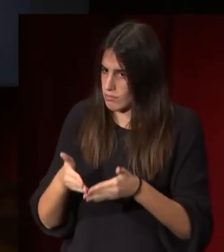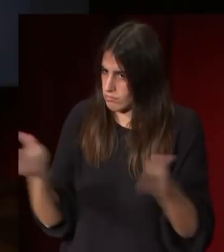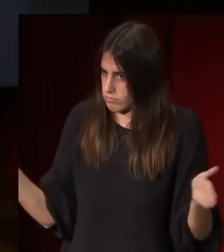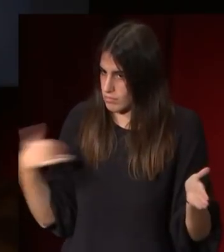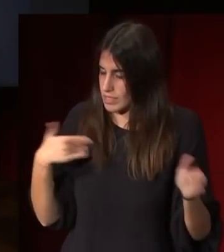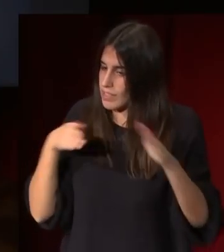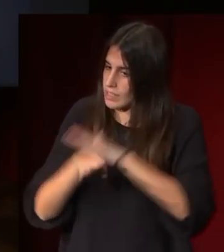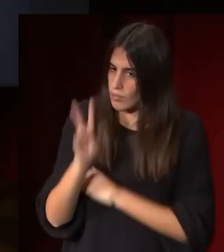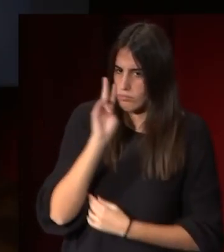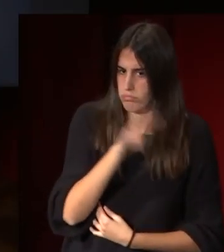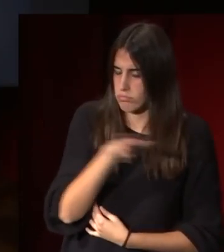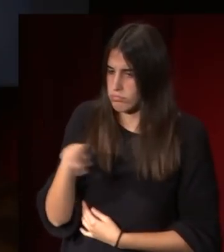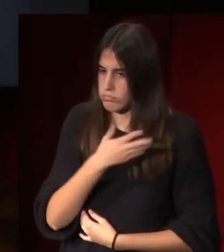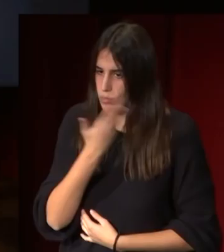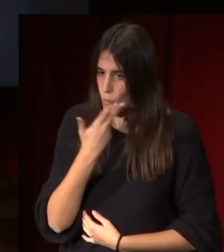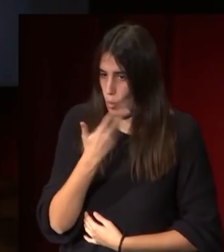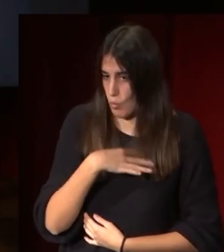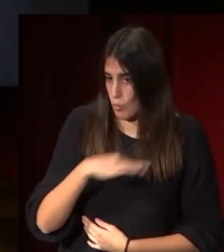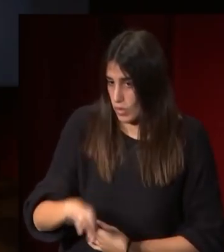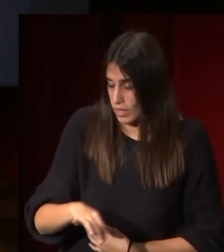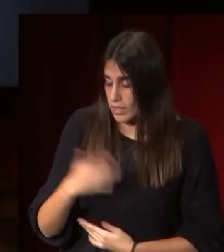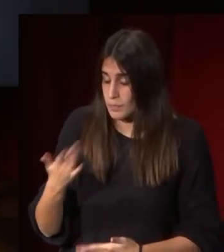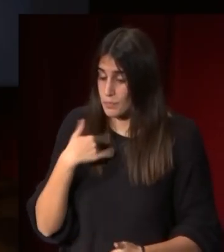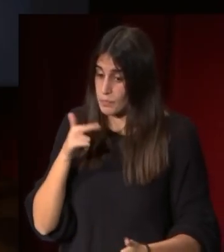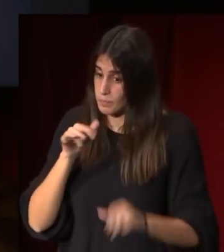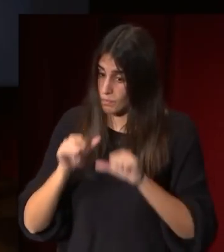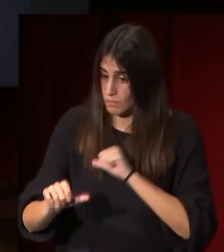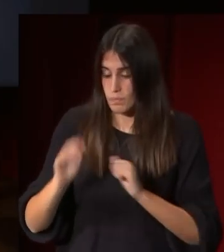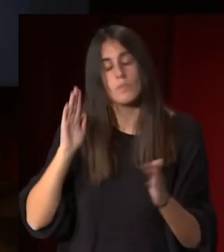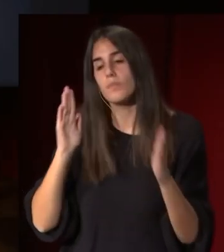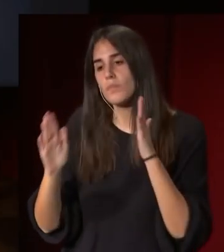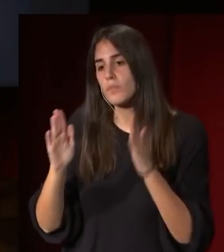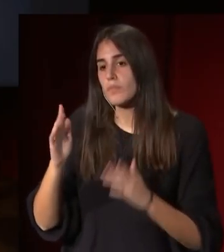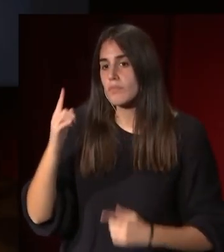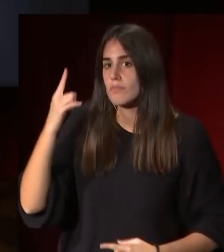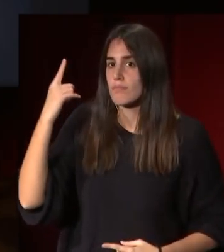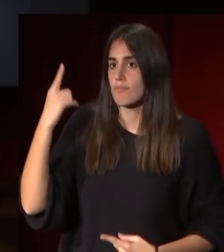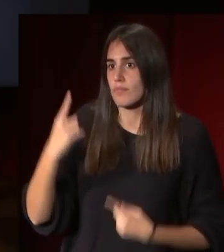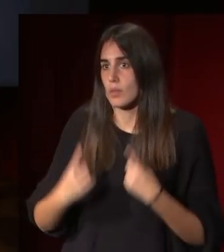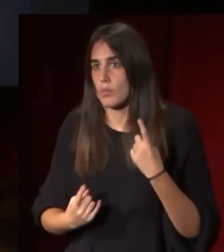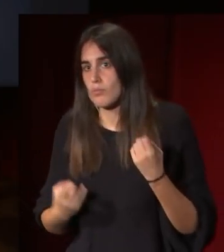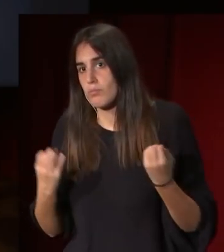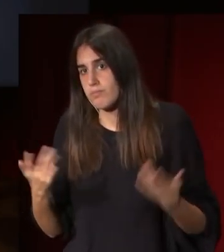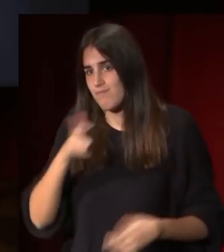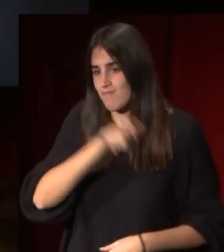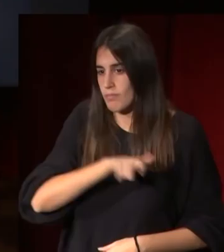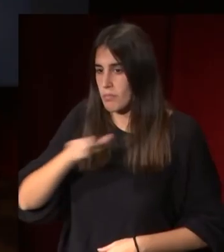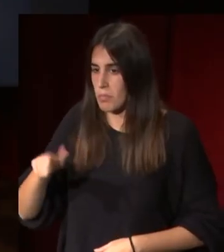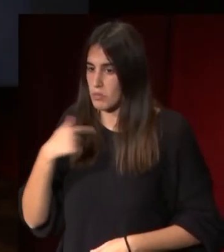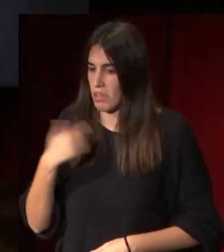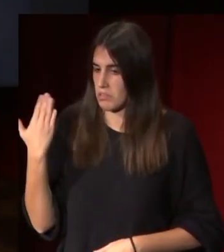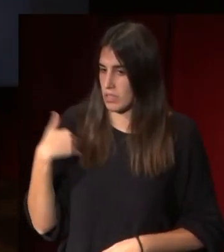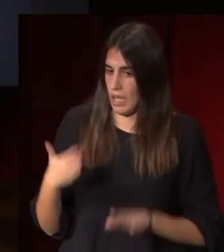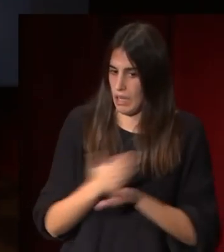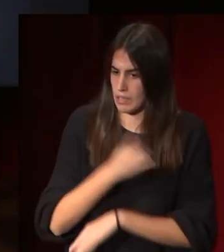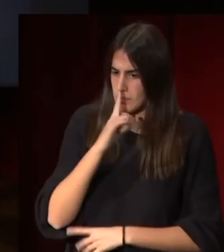conocerlo y en ese momento hay algunos bueno pues algunas personas que están habituadas a